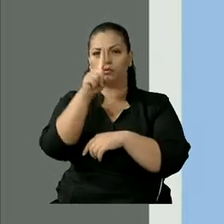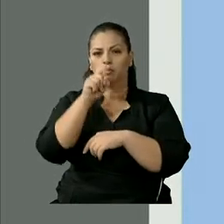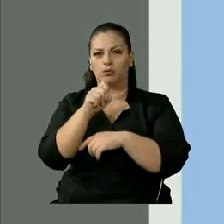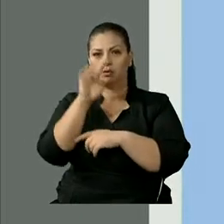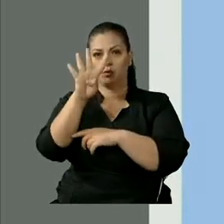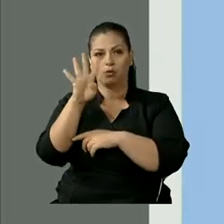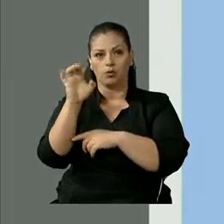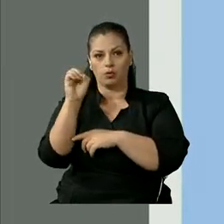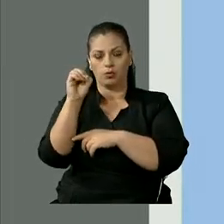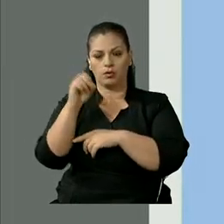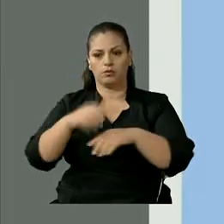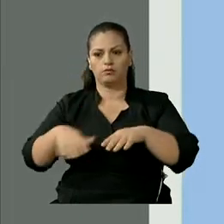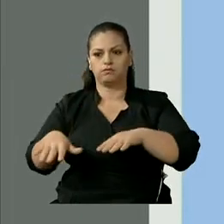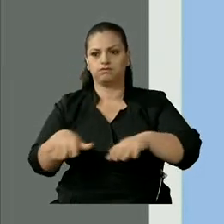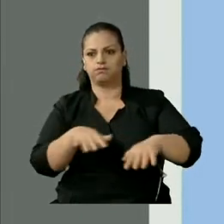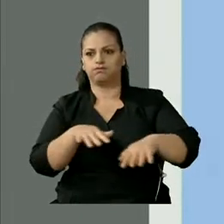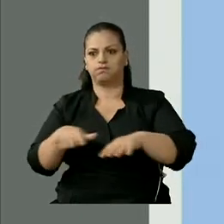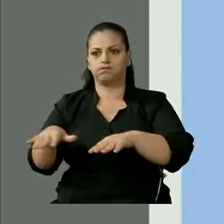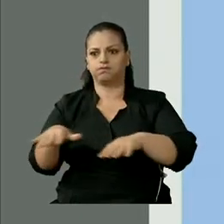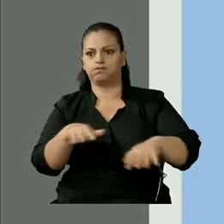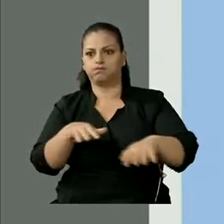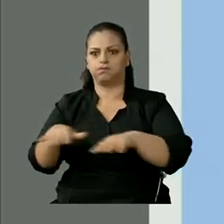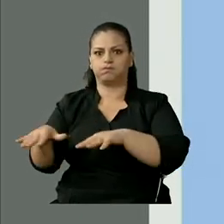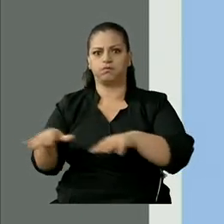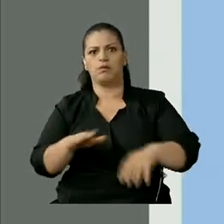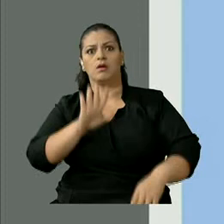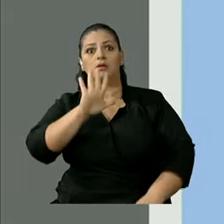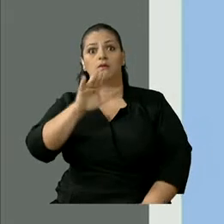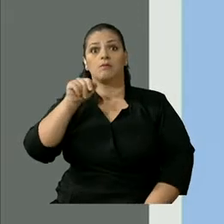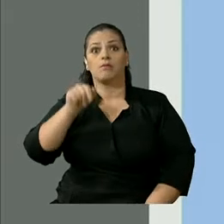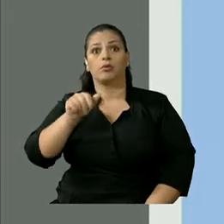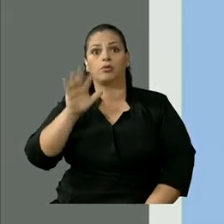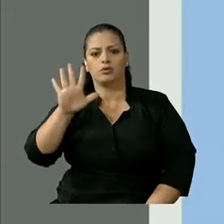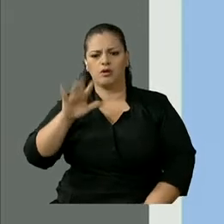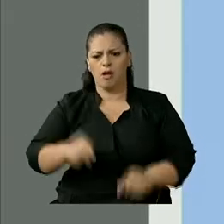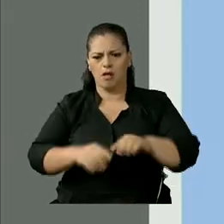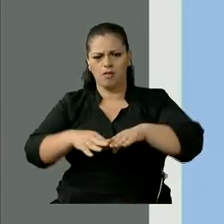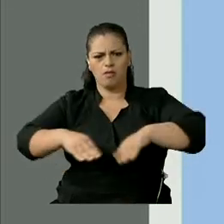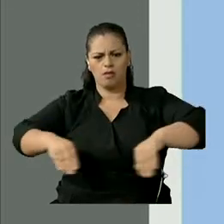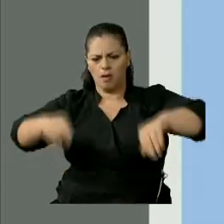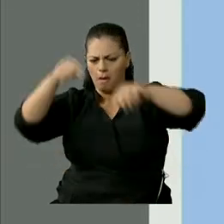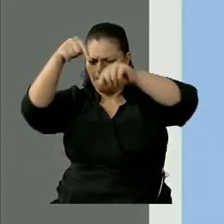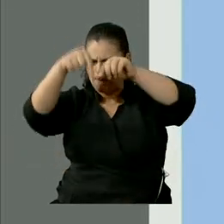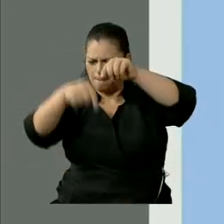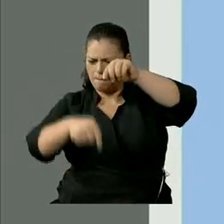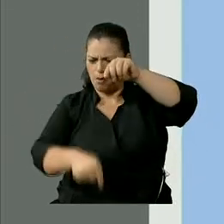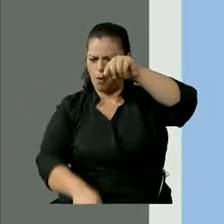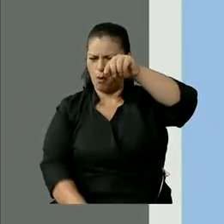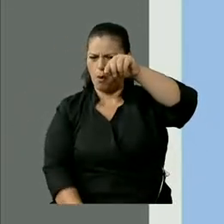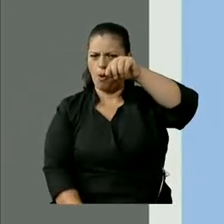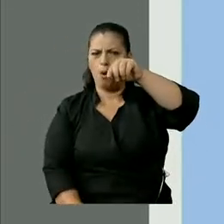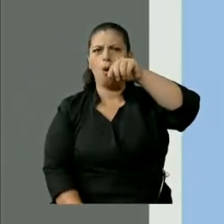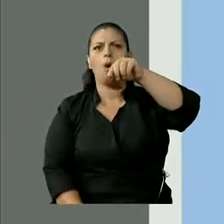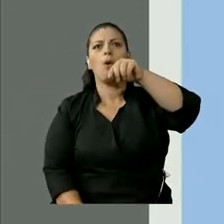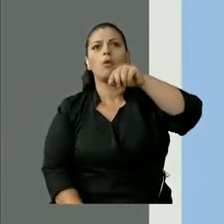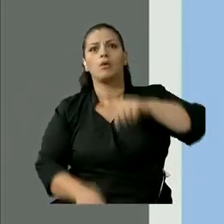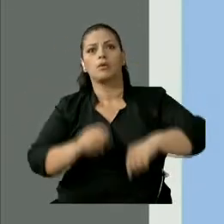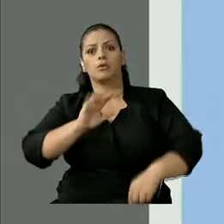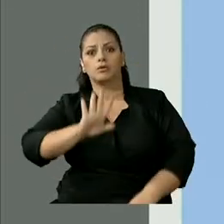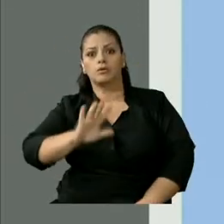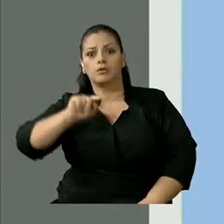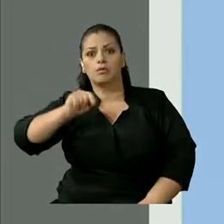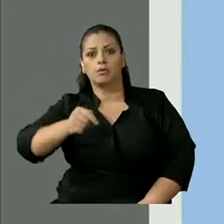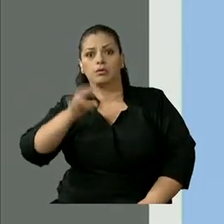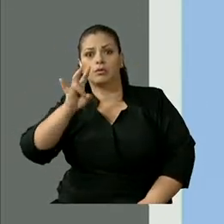un poco antes de la medianoche. Magnitud 5.5, profundidad, 574 kilómetros, Rinsa quiere decir muy aflotea.